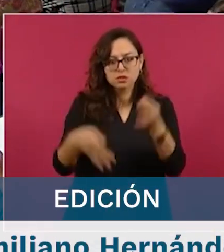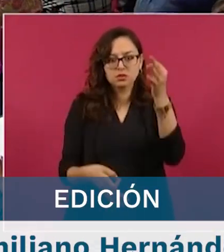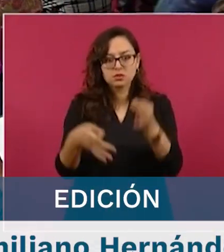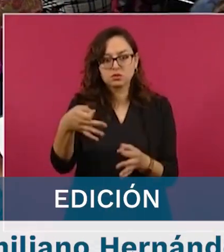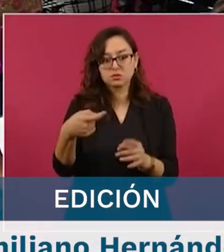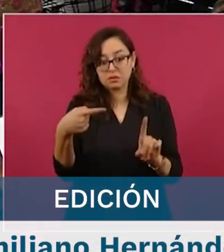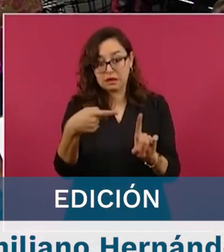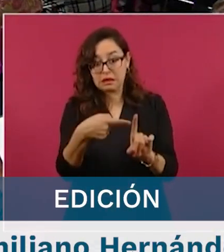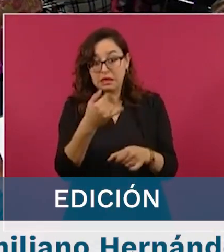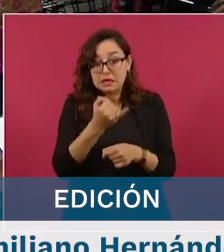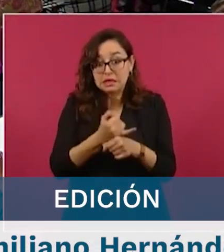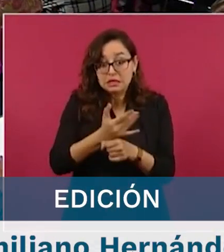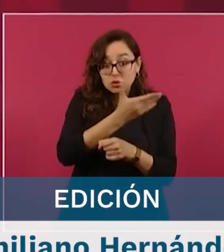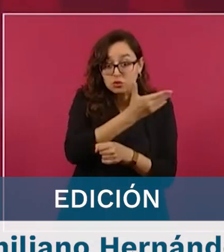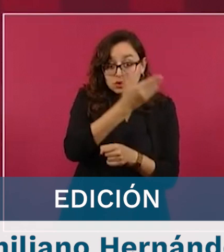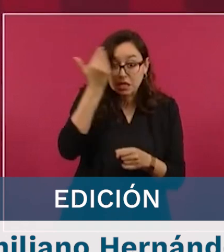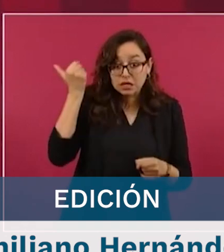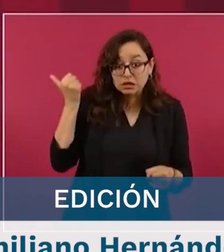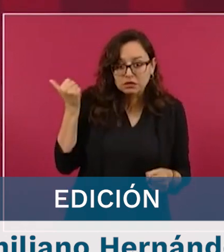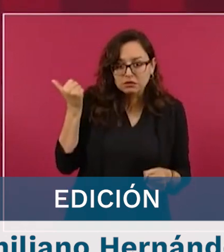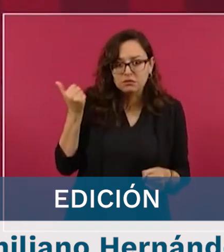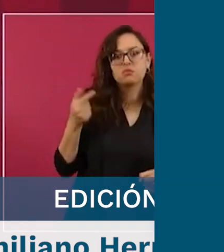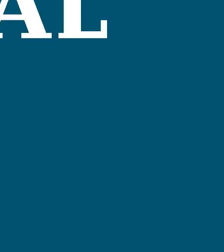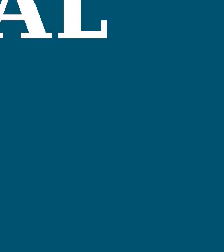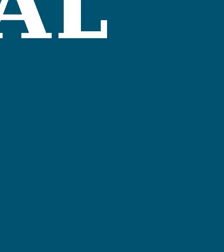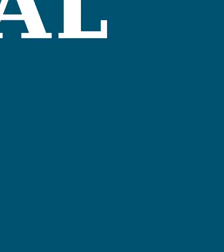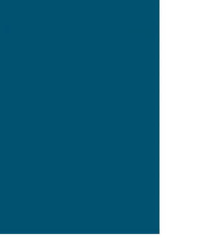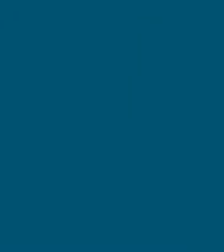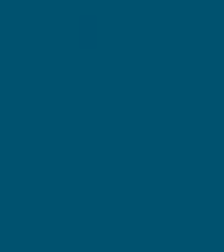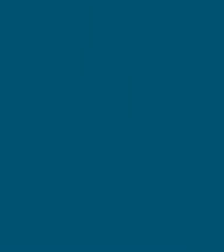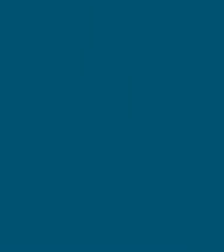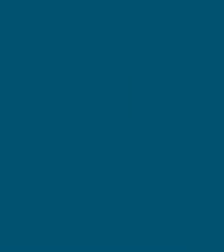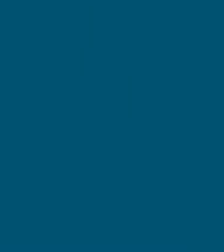tiene que hablar.